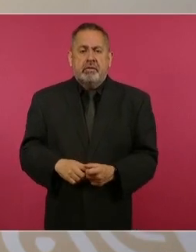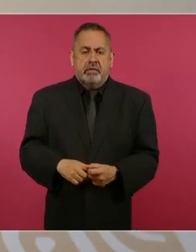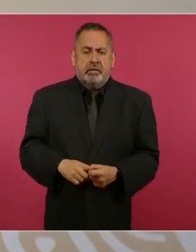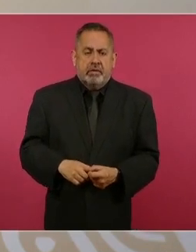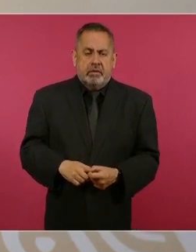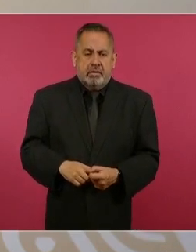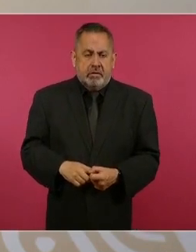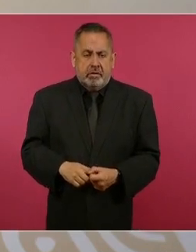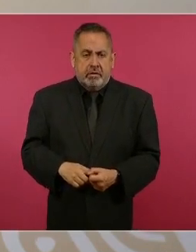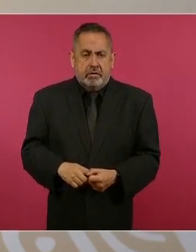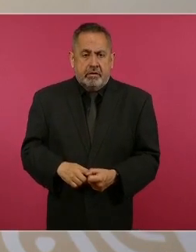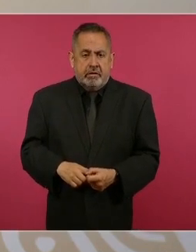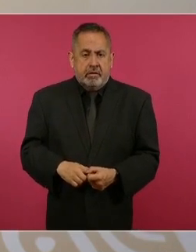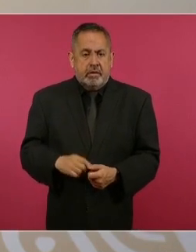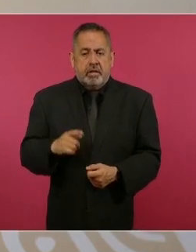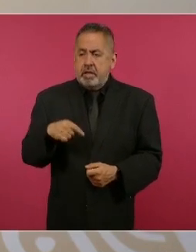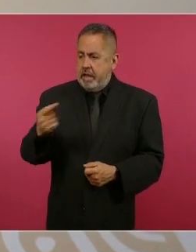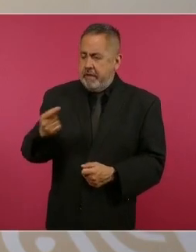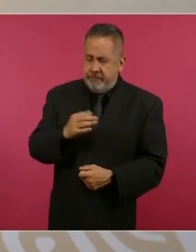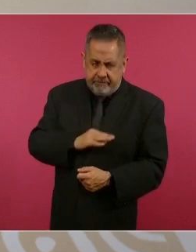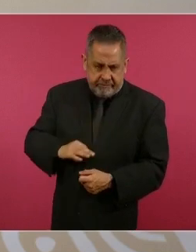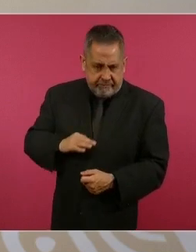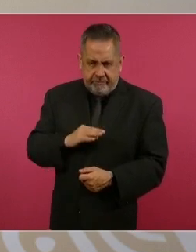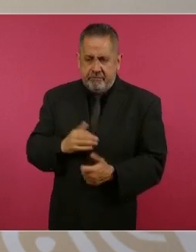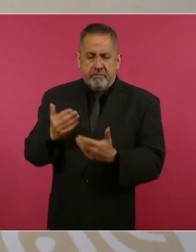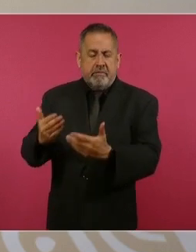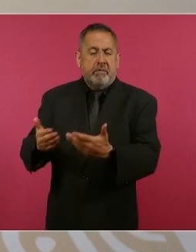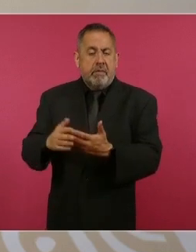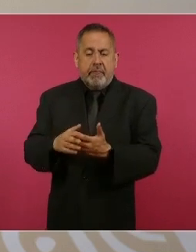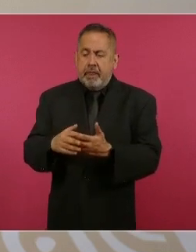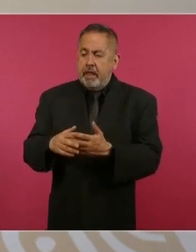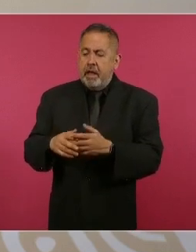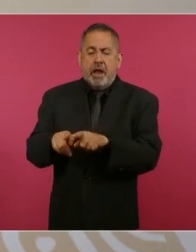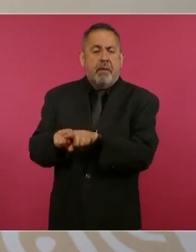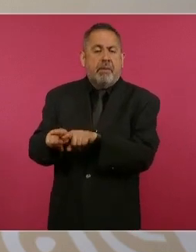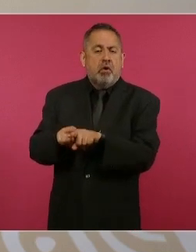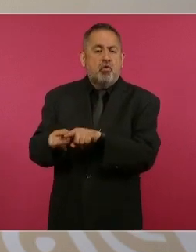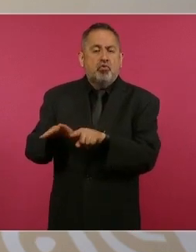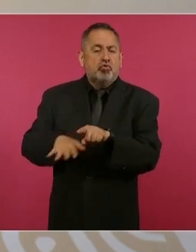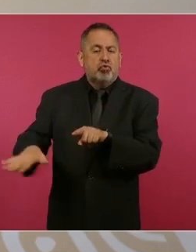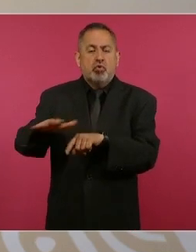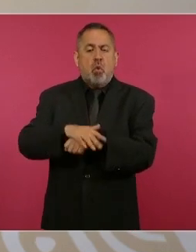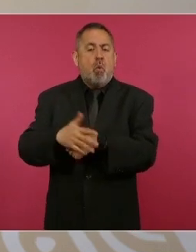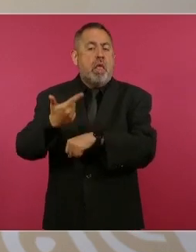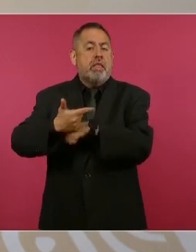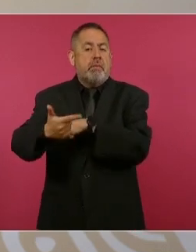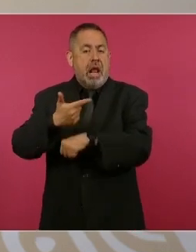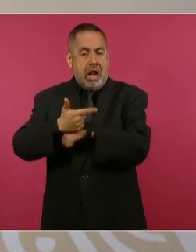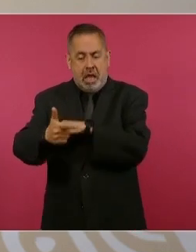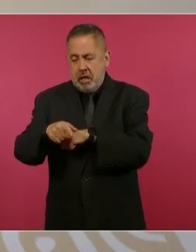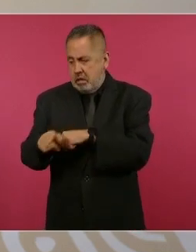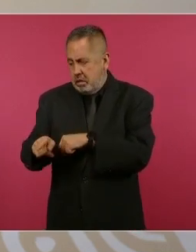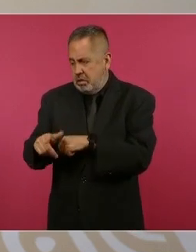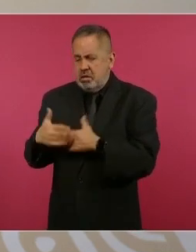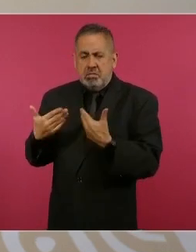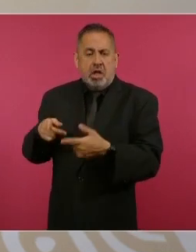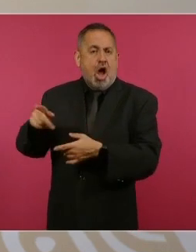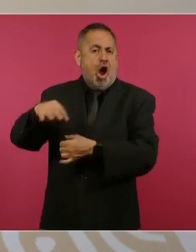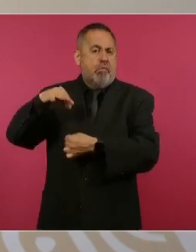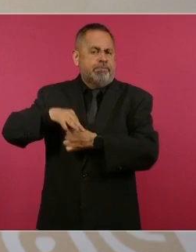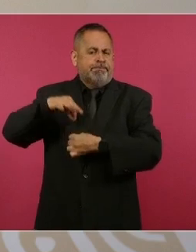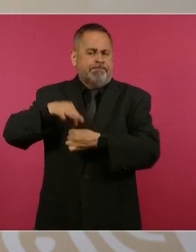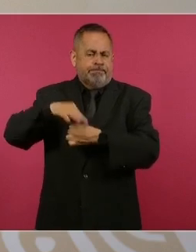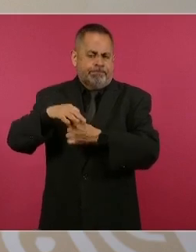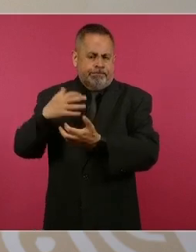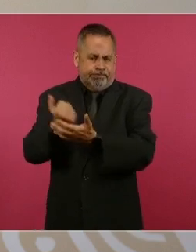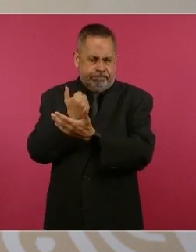Ya felicitamos al pueblo hermano de Guatemala por su elección